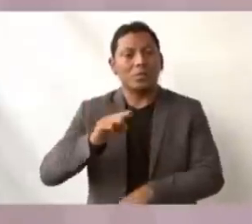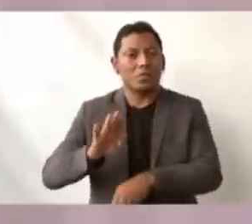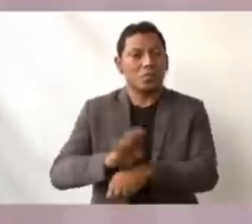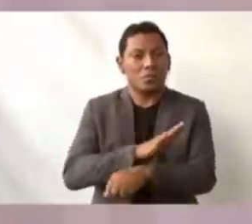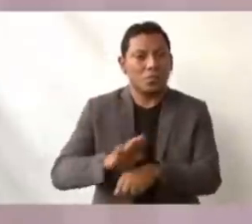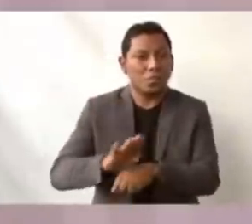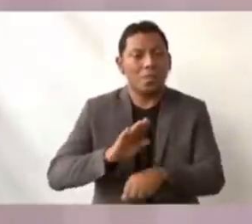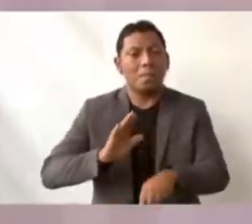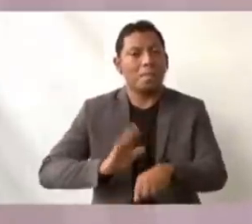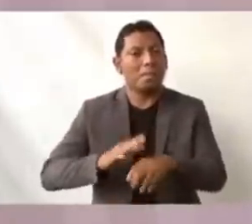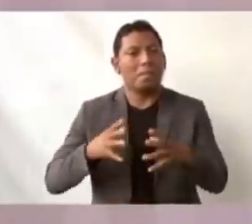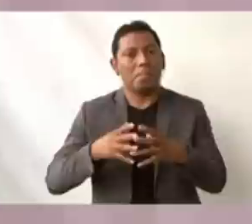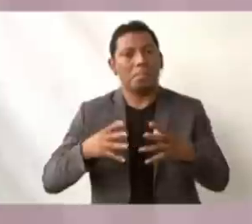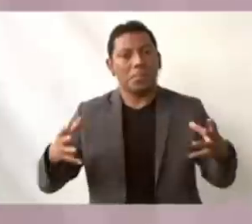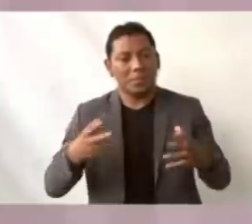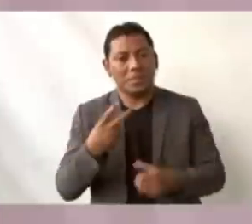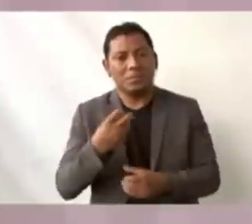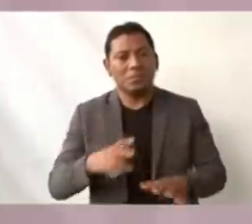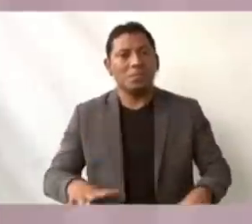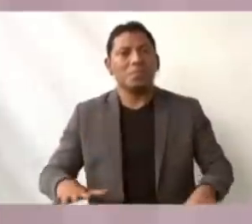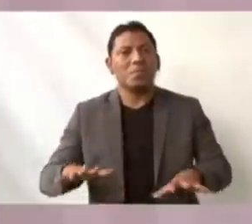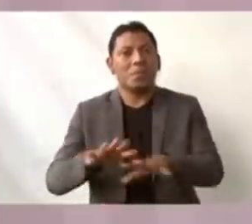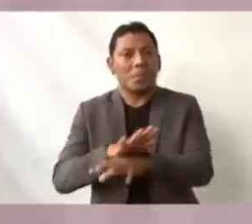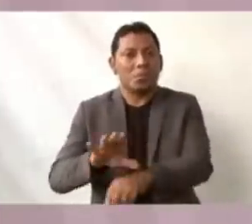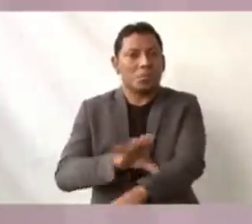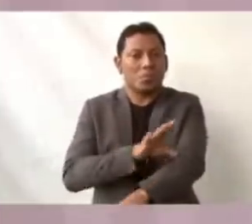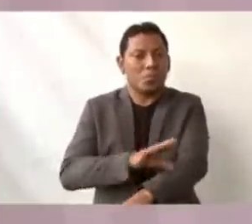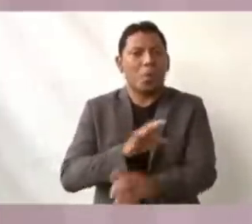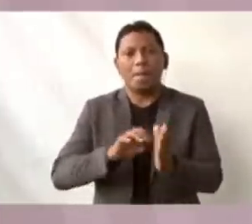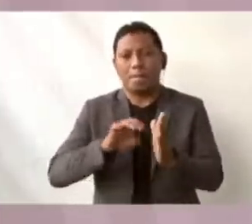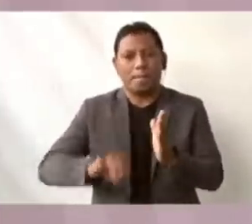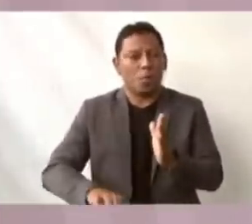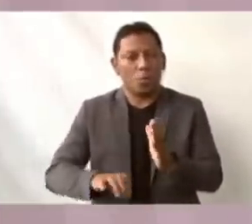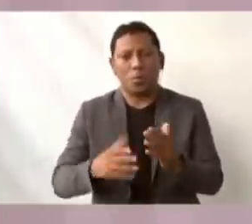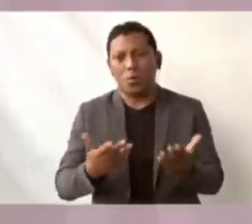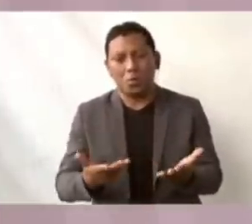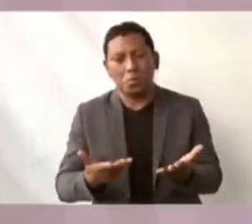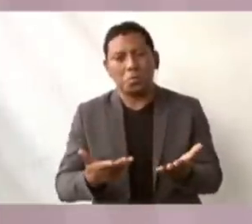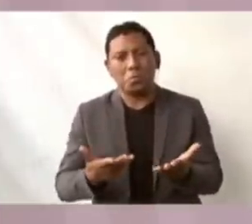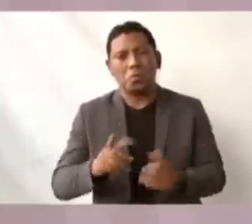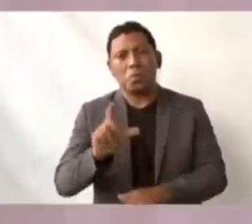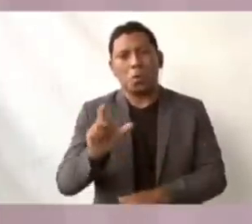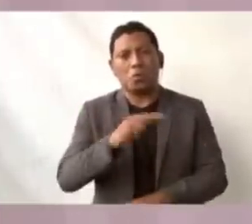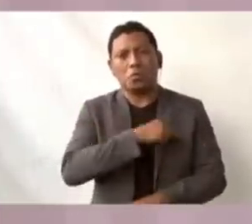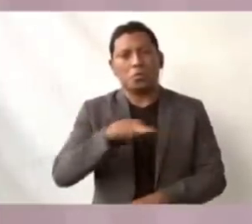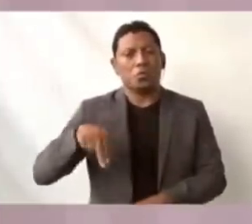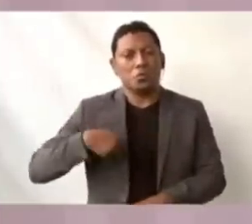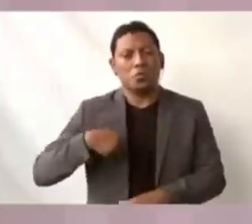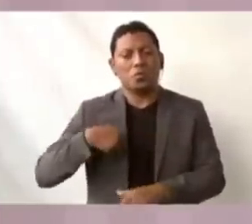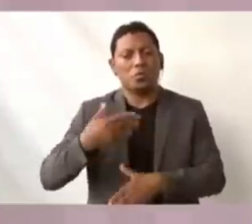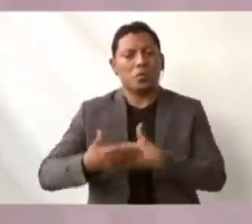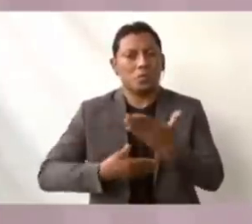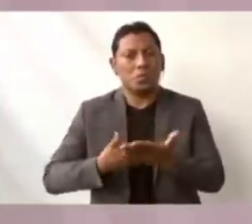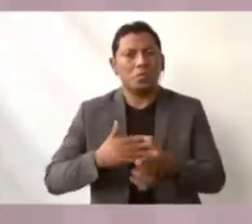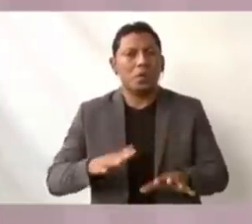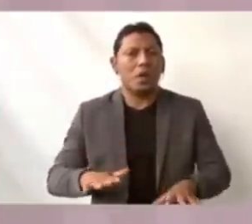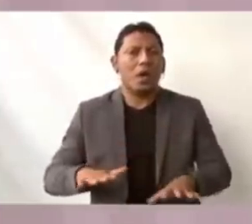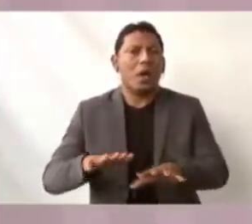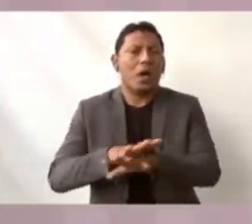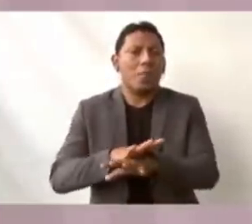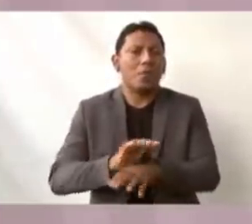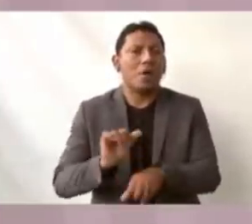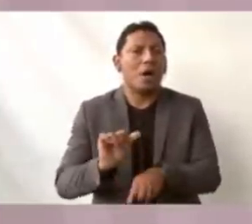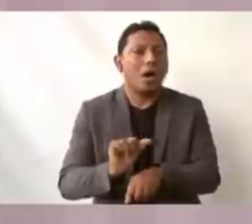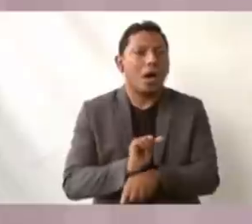enormemente de esta transición energética. Por ejemplo, cuando nosotros pasemos a vehículos de